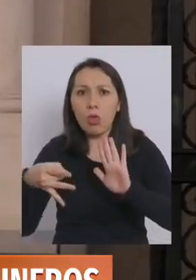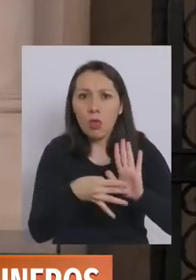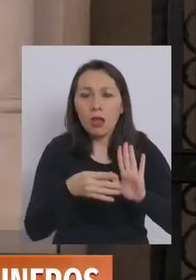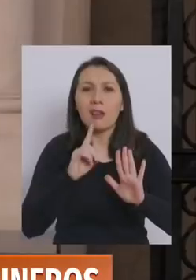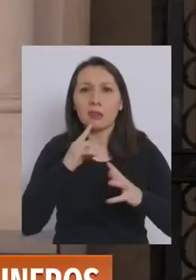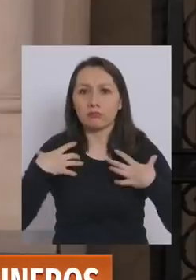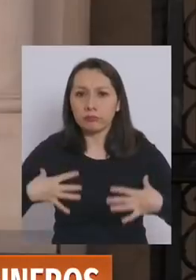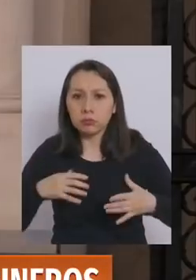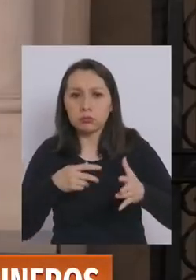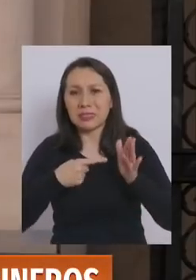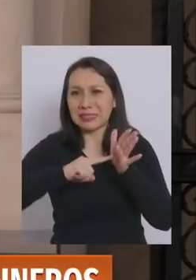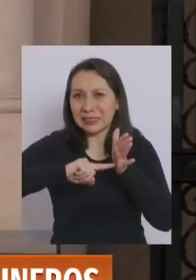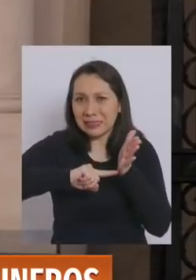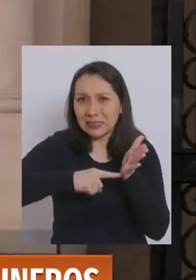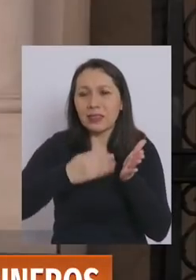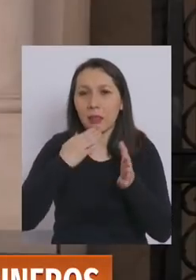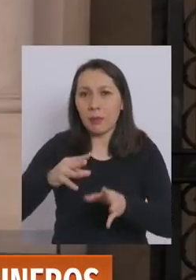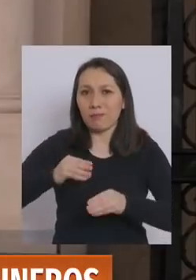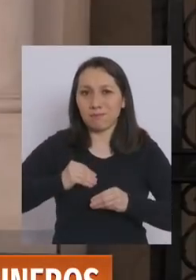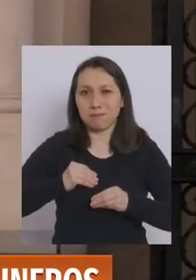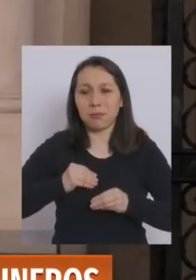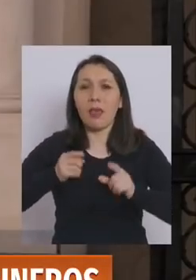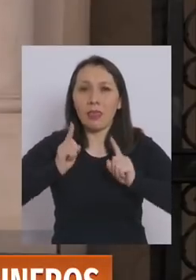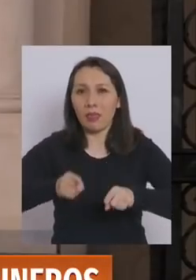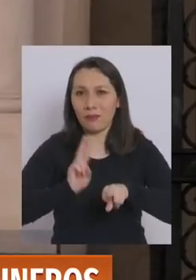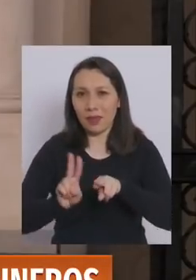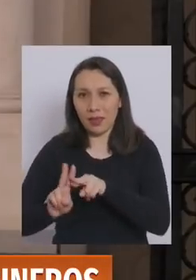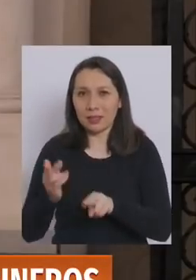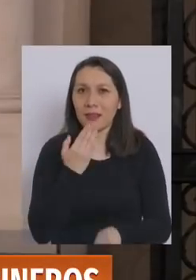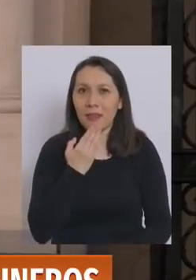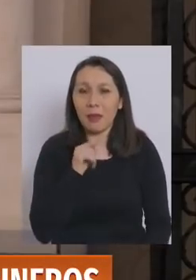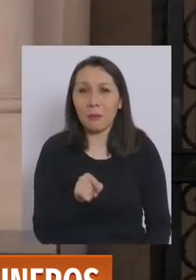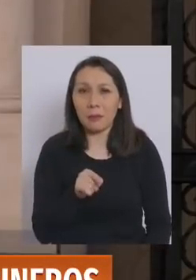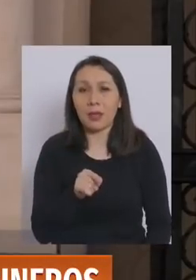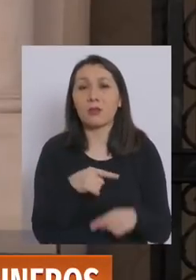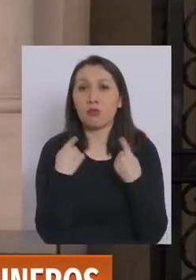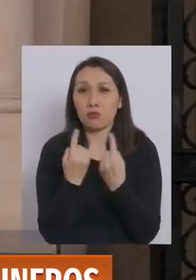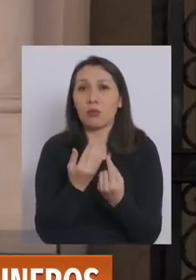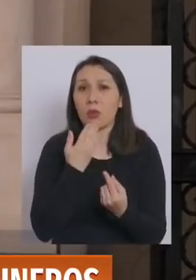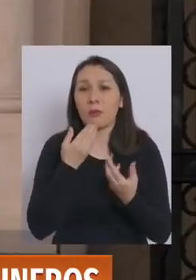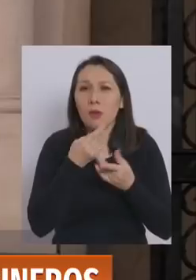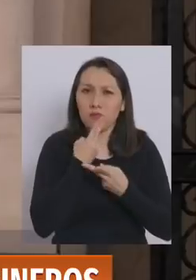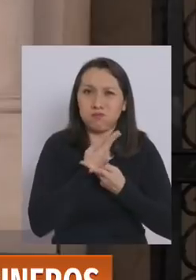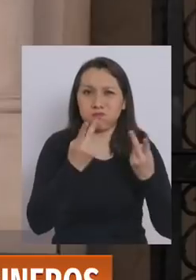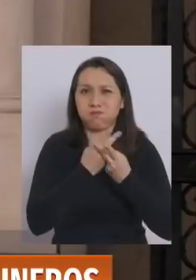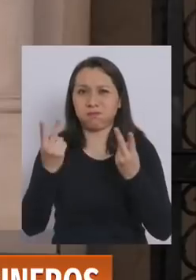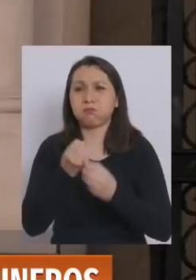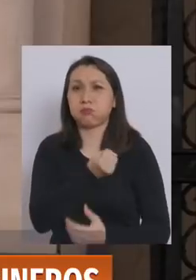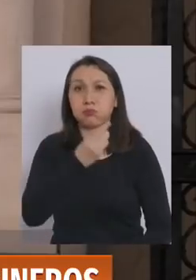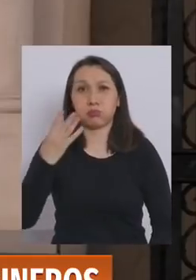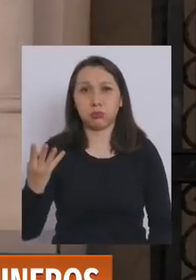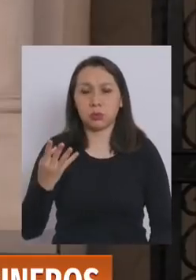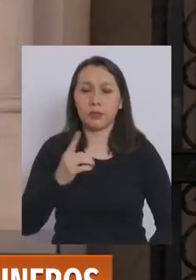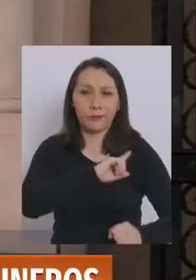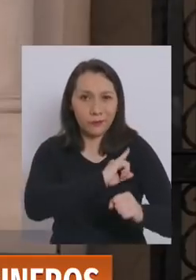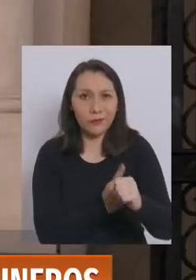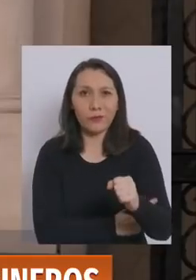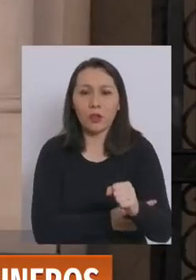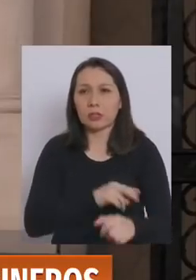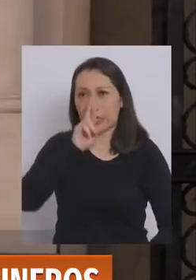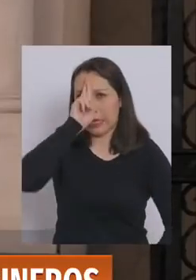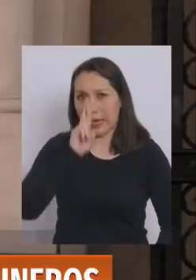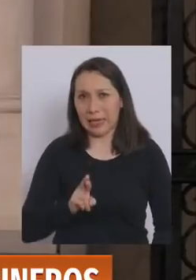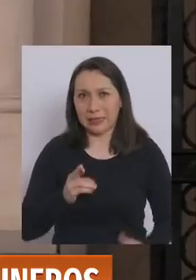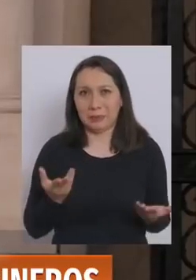equipamientos, a través de tecnología. Debe hacerse también, como hemos comunicado muchas veces, fortalecer el